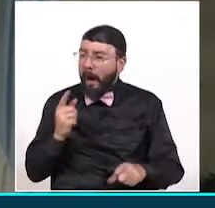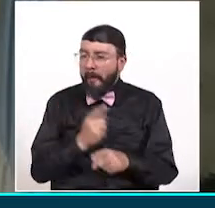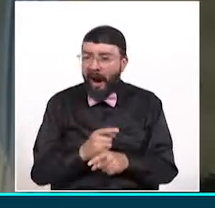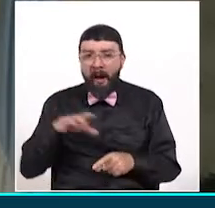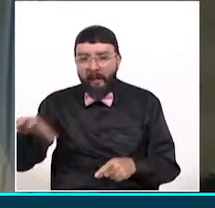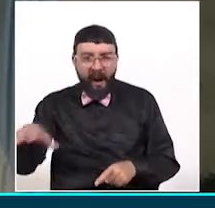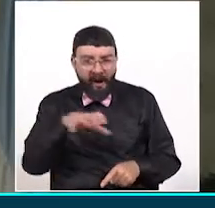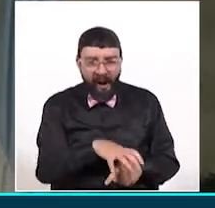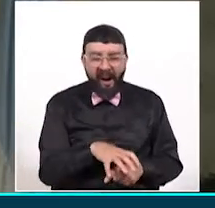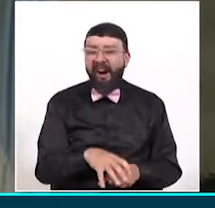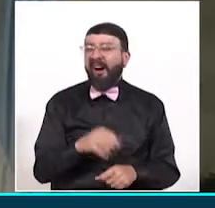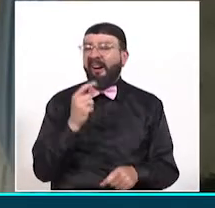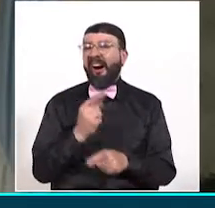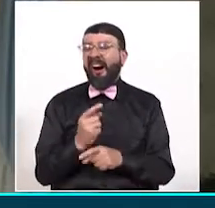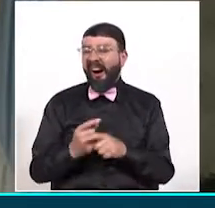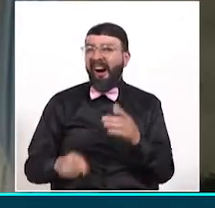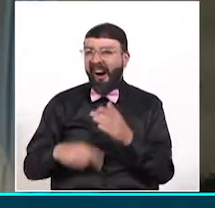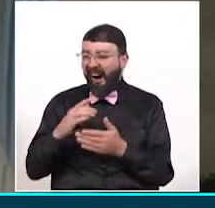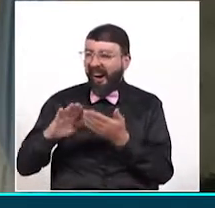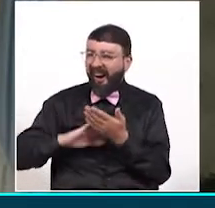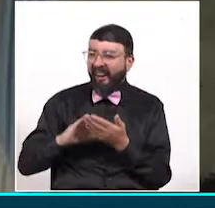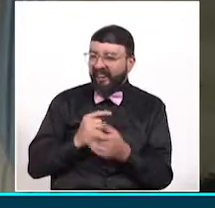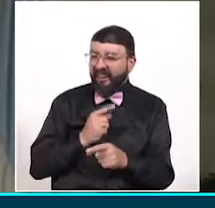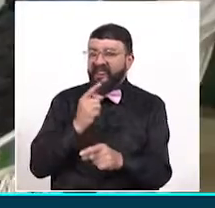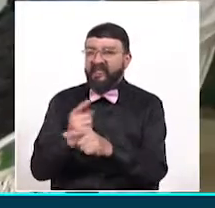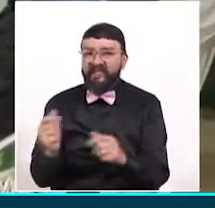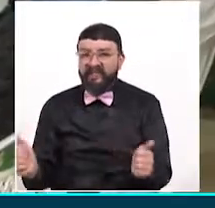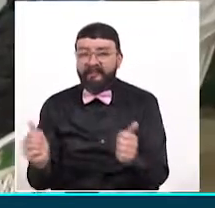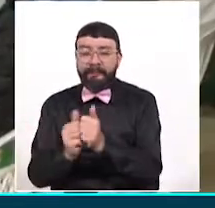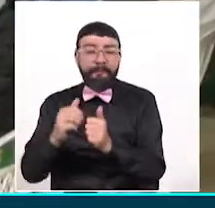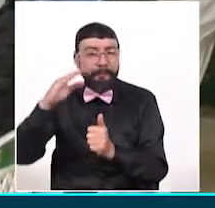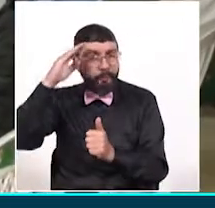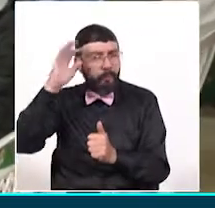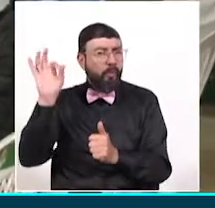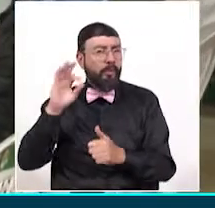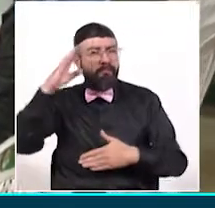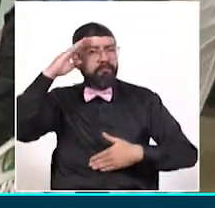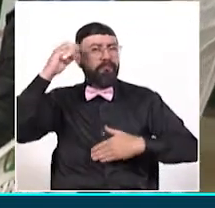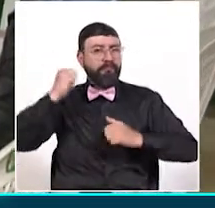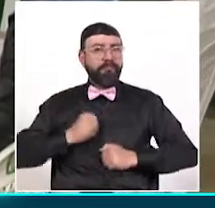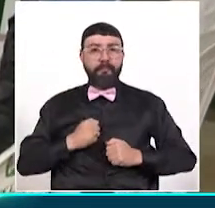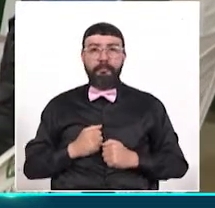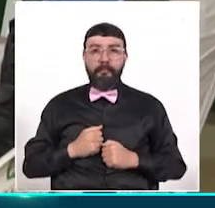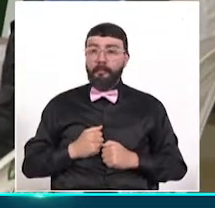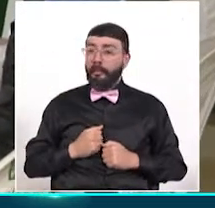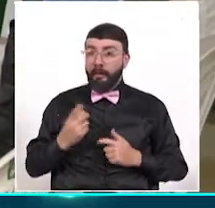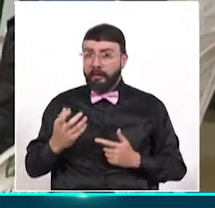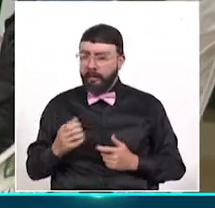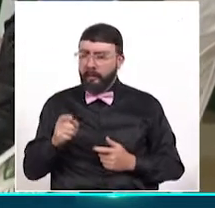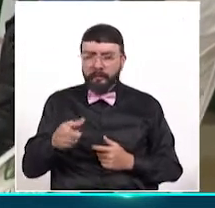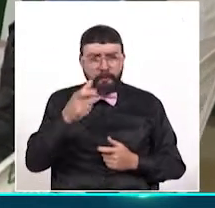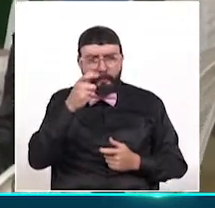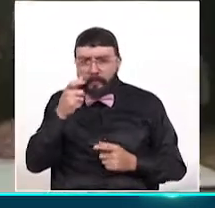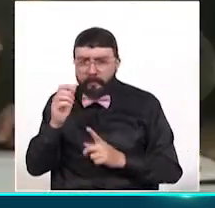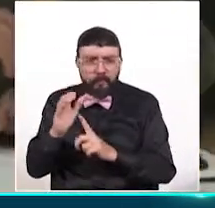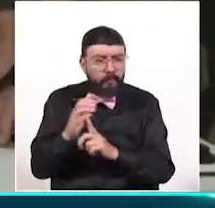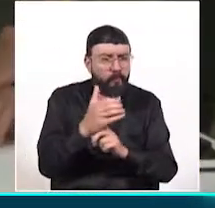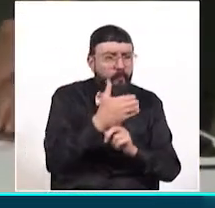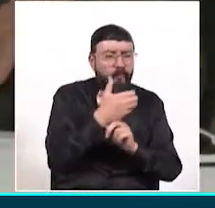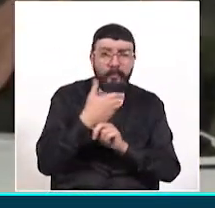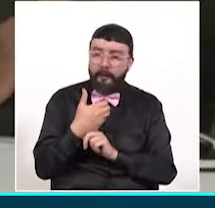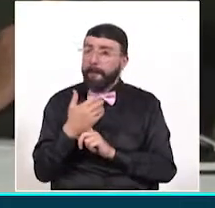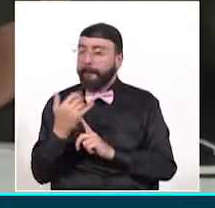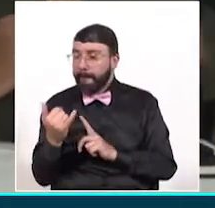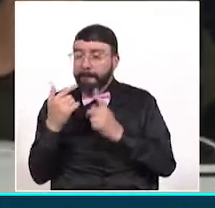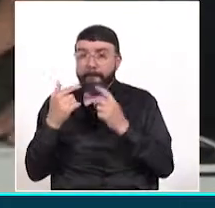de manera eficiente y eficaz con la fuerza pública. Las autoridades buscan blindar la frontera entre los dos departamentos para tener una